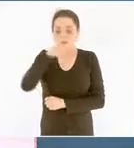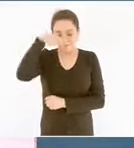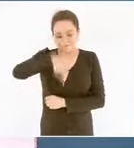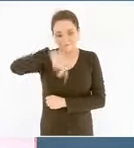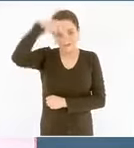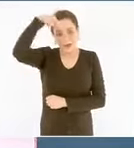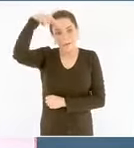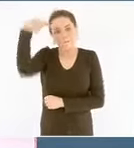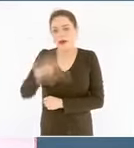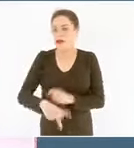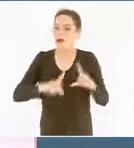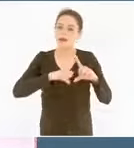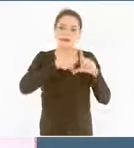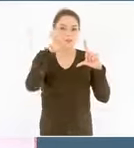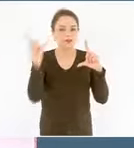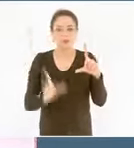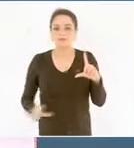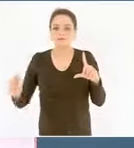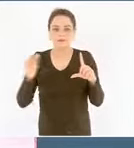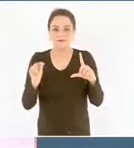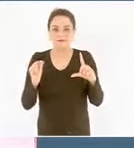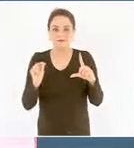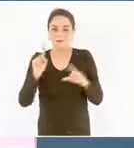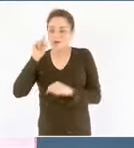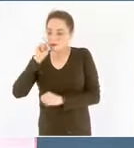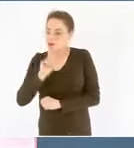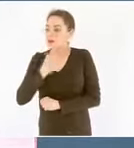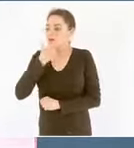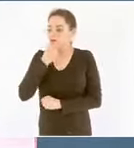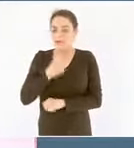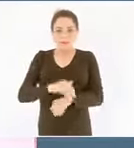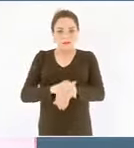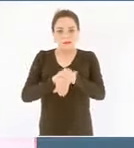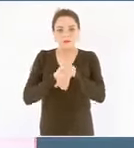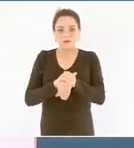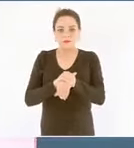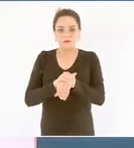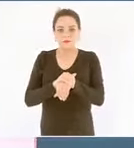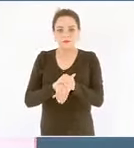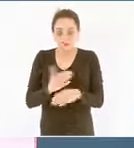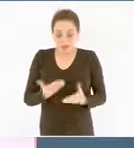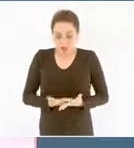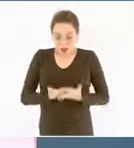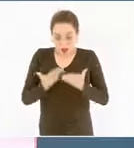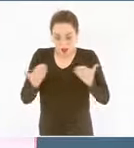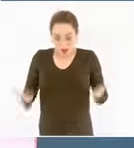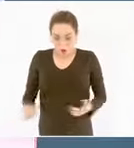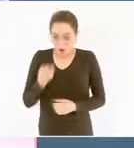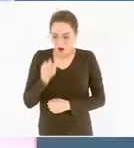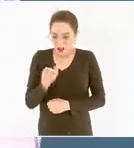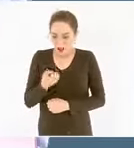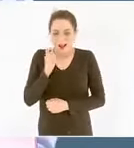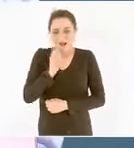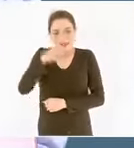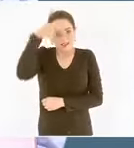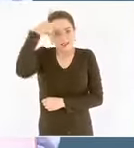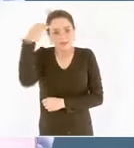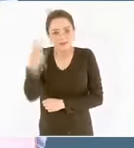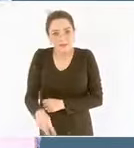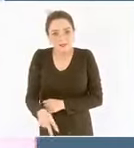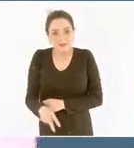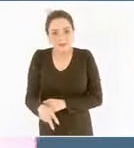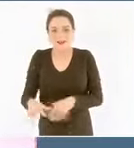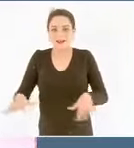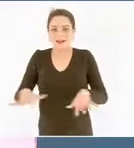amigas y amigos el México de hoy es cada día más justo